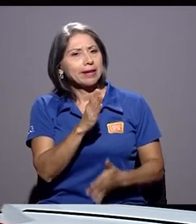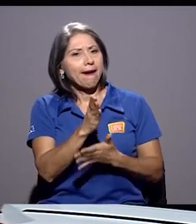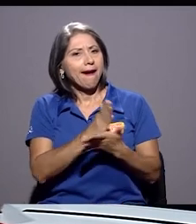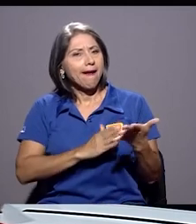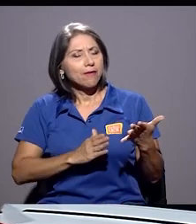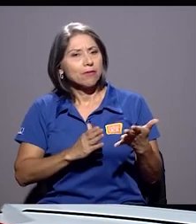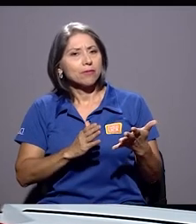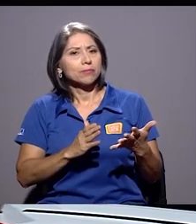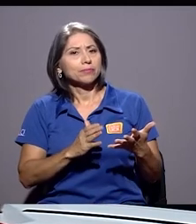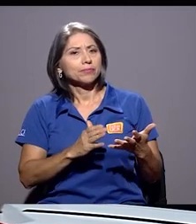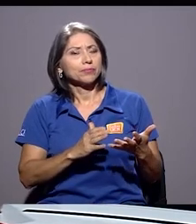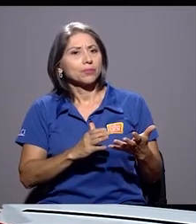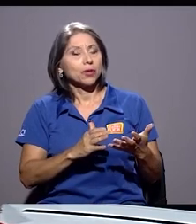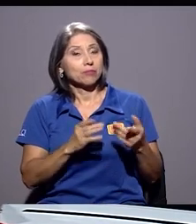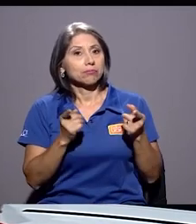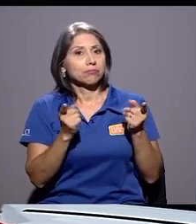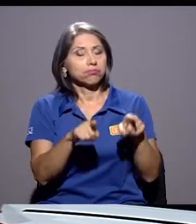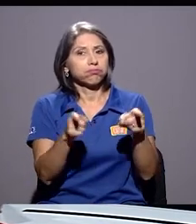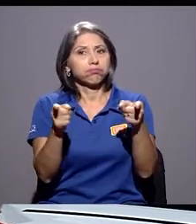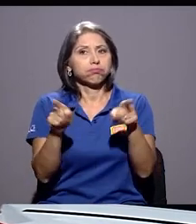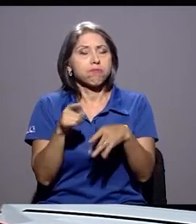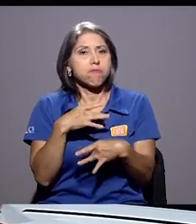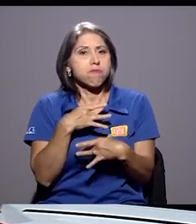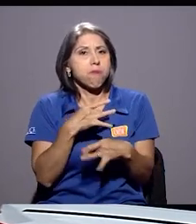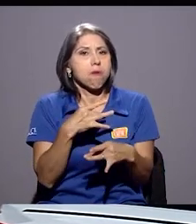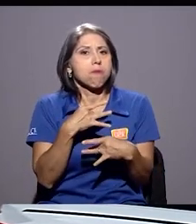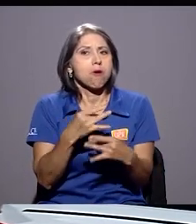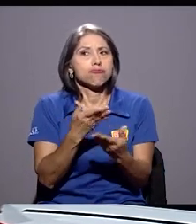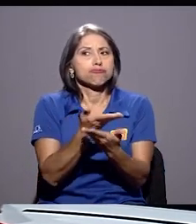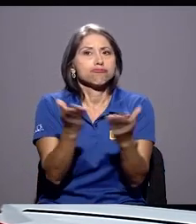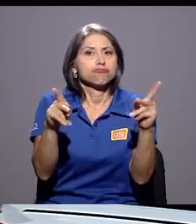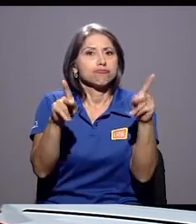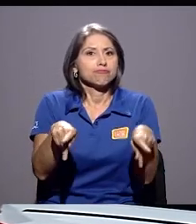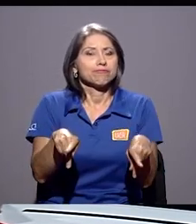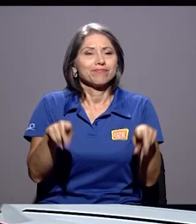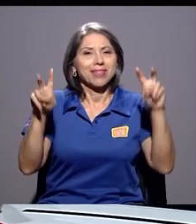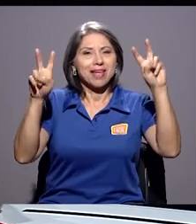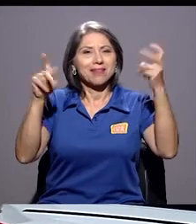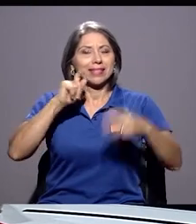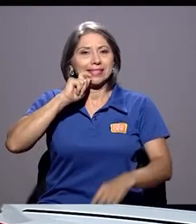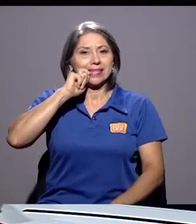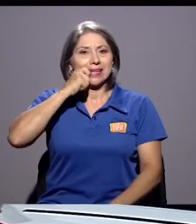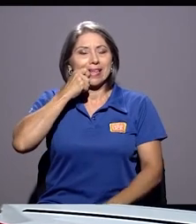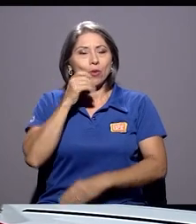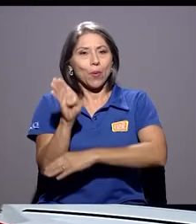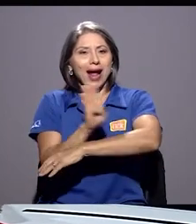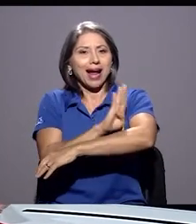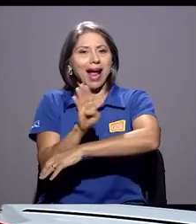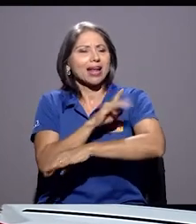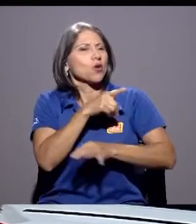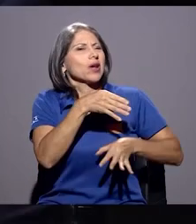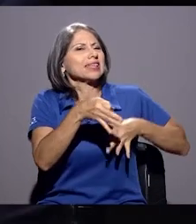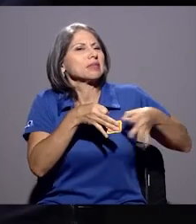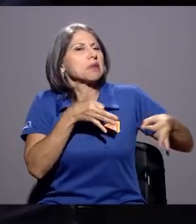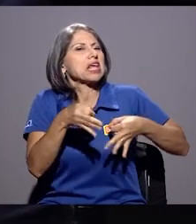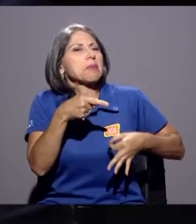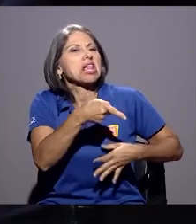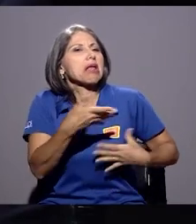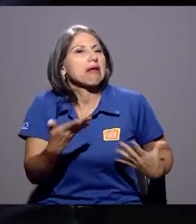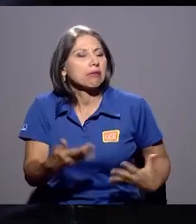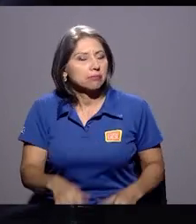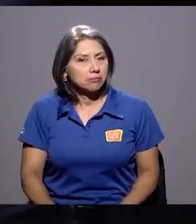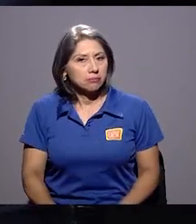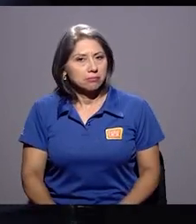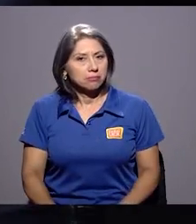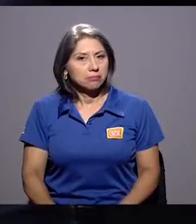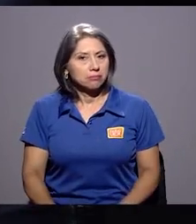algo que está causando mucho interés en la ciudadanía, el secreto bancario. Explíqueme en qué consiste